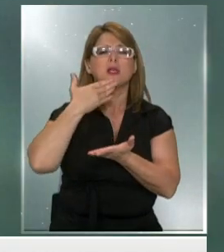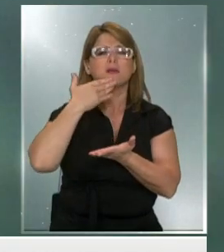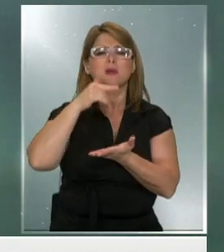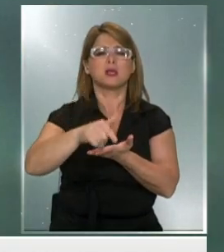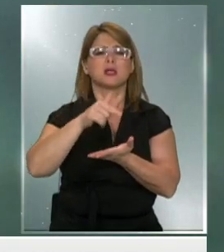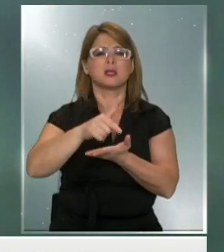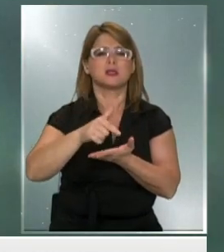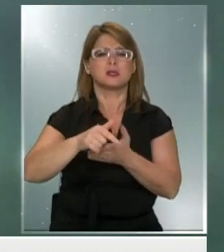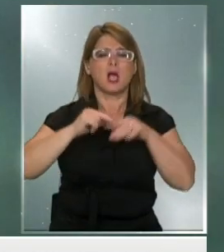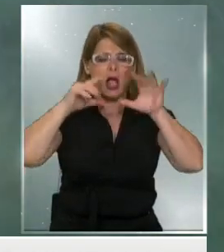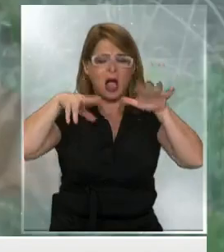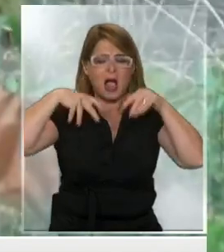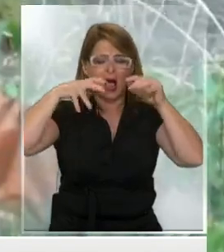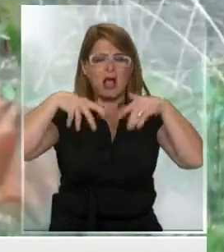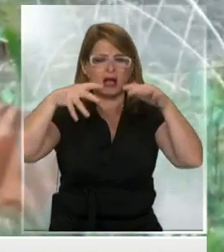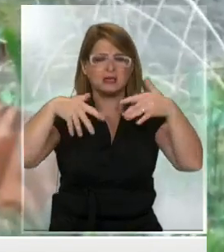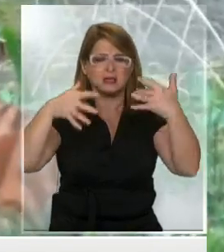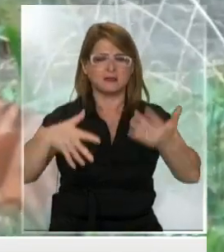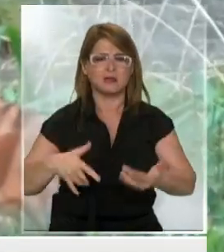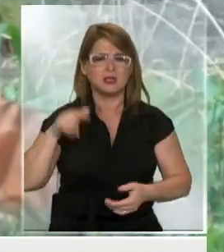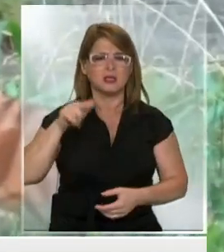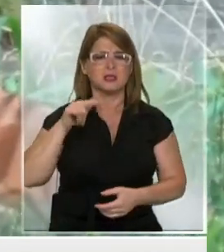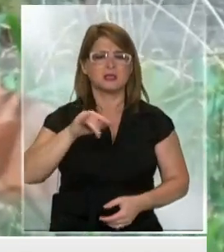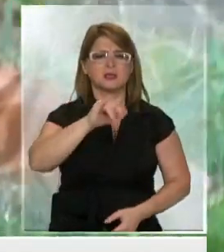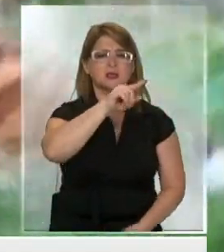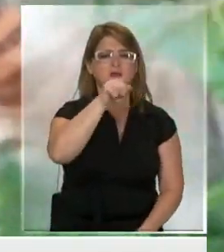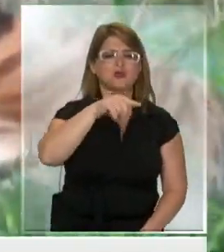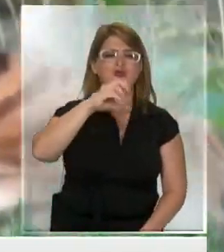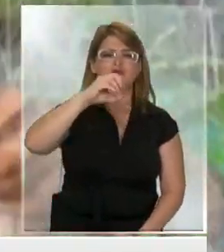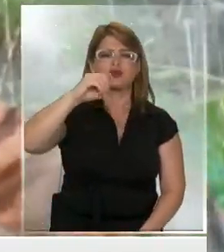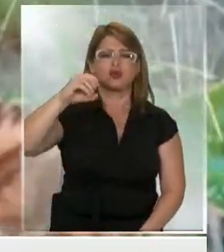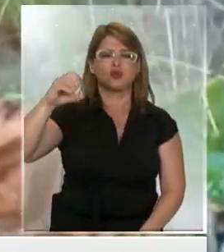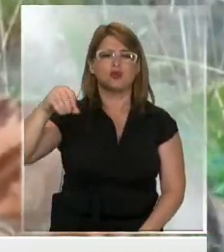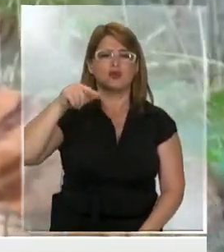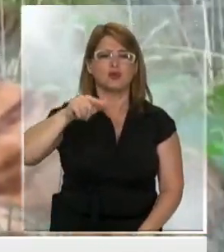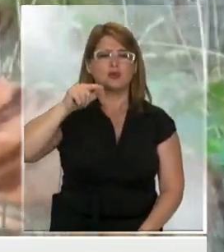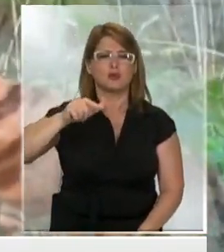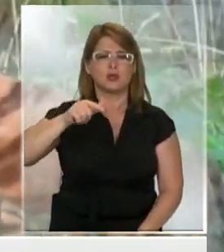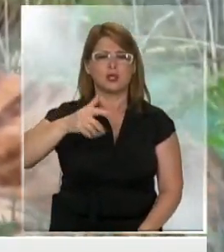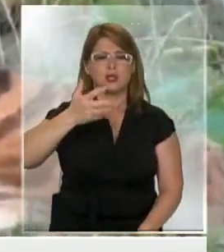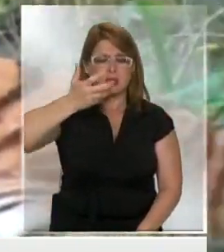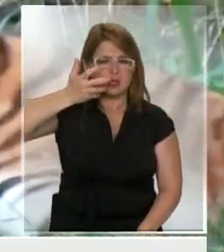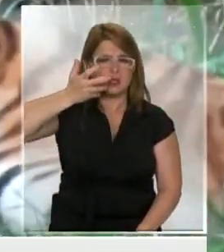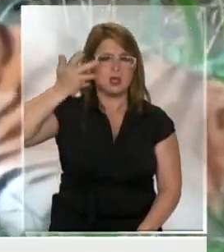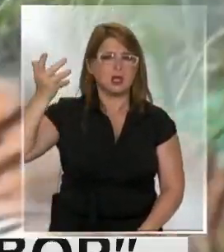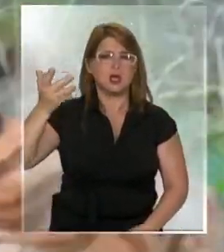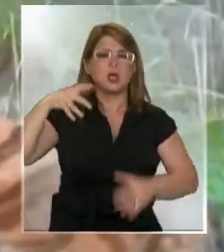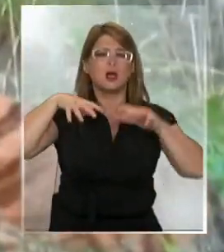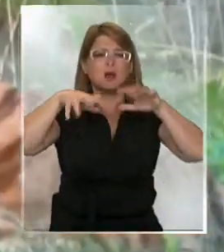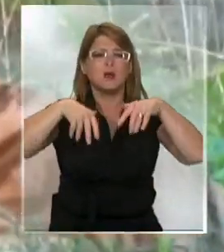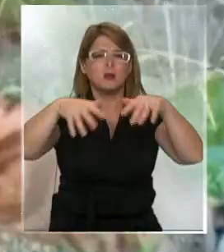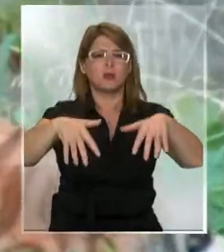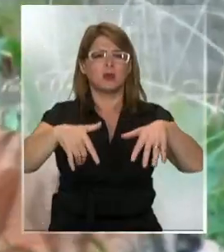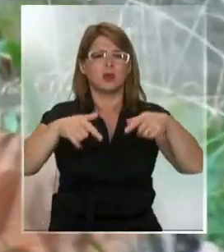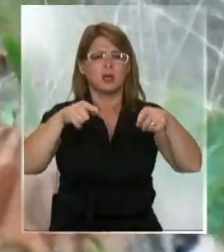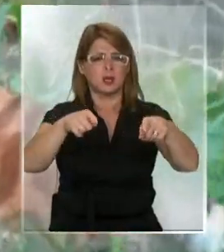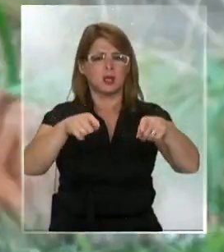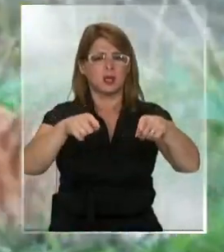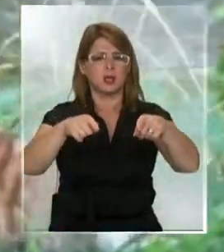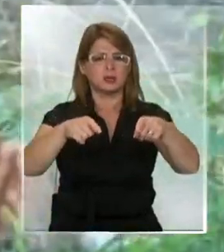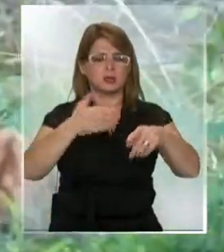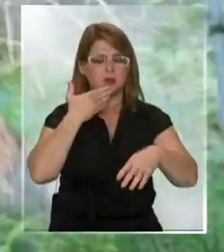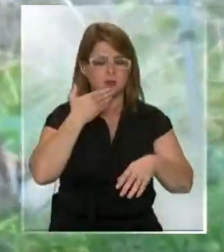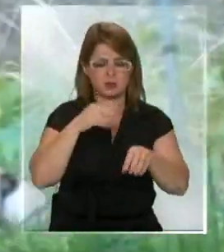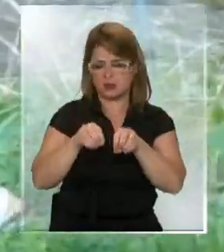los animales. Esto ocurrió en el zoológico del Bronx. Se reportó que la tigresa llamada Nadia contrajo la enfermedad y los otros cinco